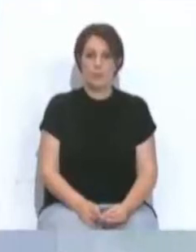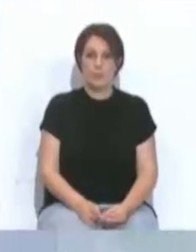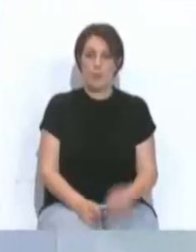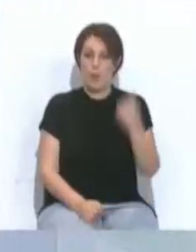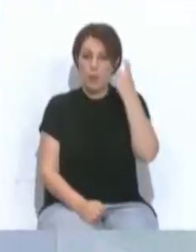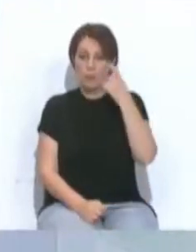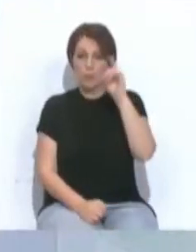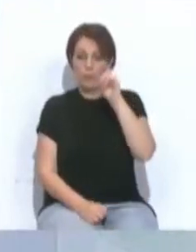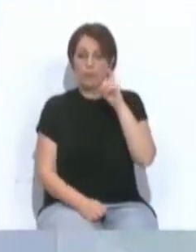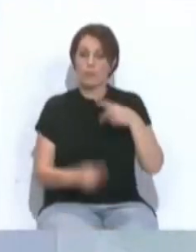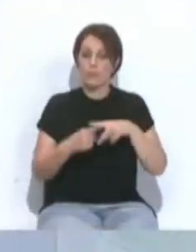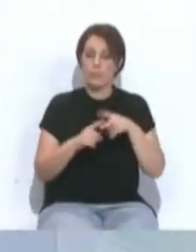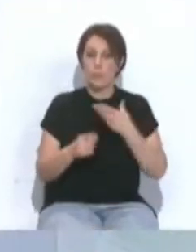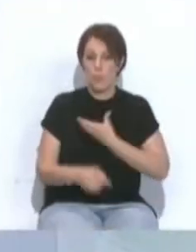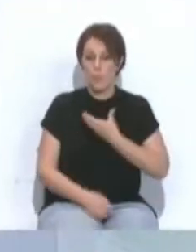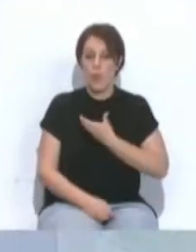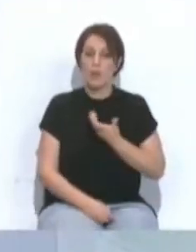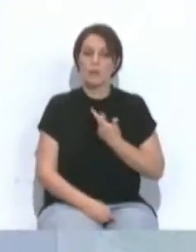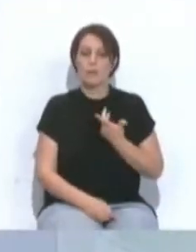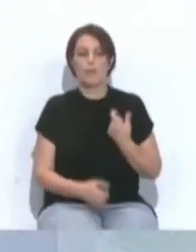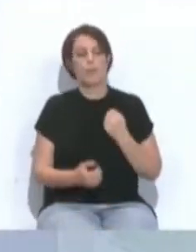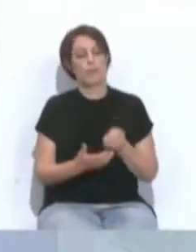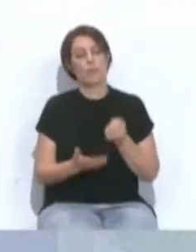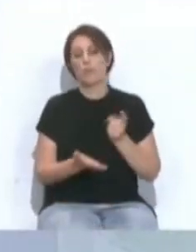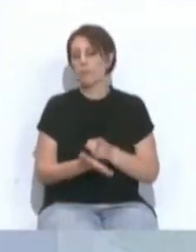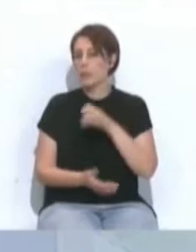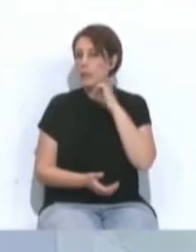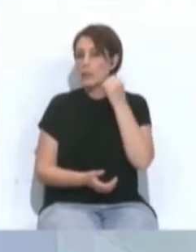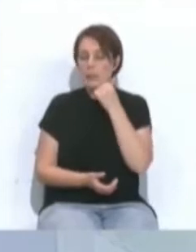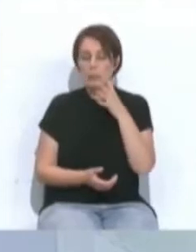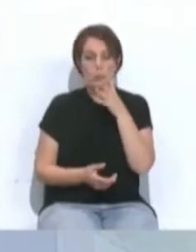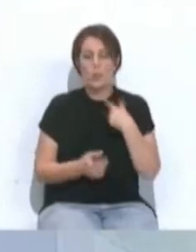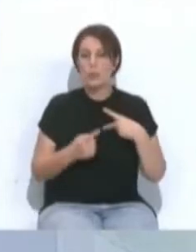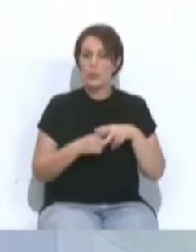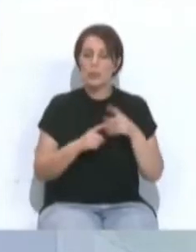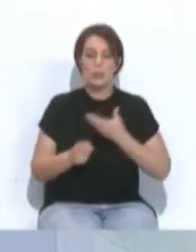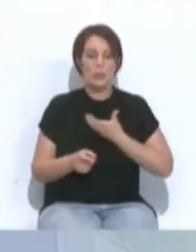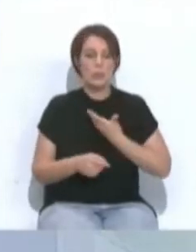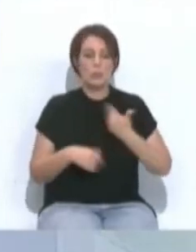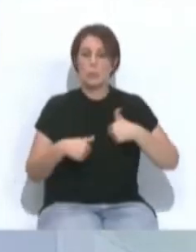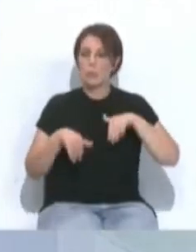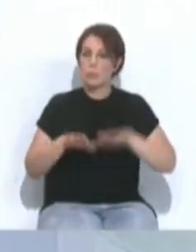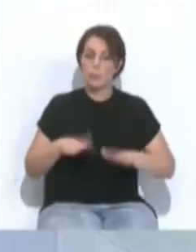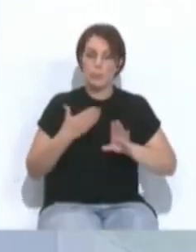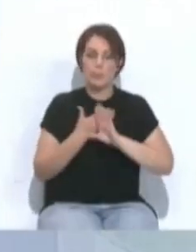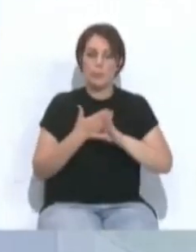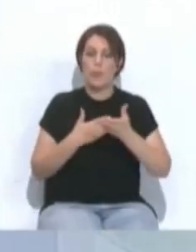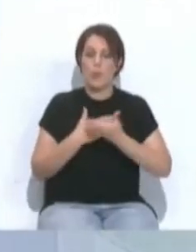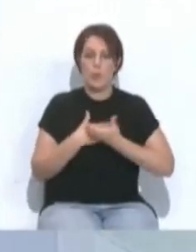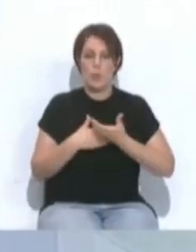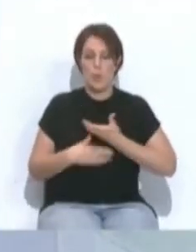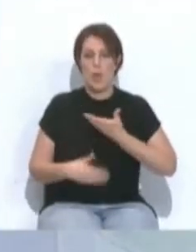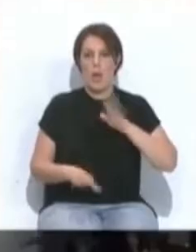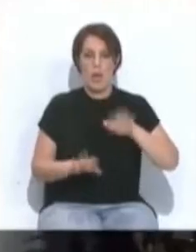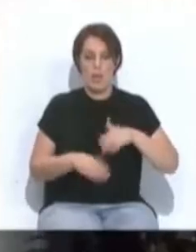Alumnado y profesorado de los talleres municipales han vuelto a protestar por la suspensión de los talleres municipales a las puertas del Ayuntamiento de